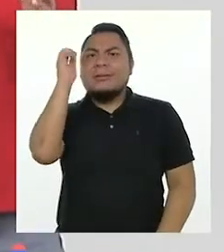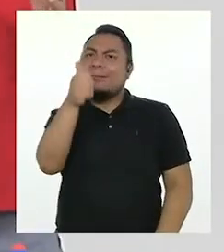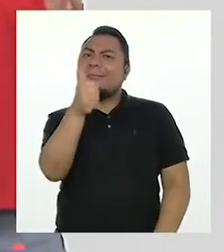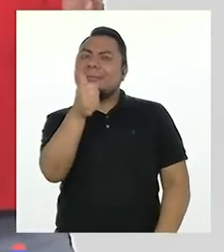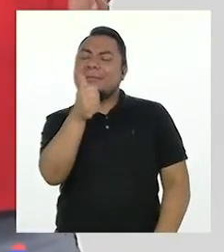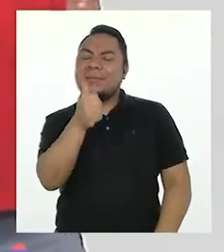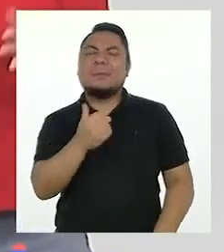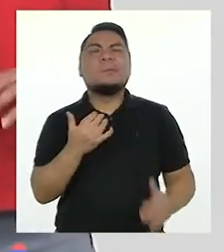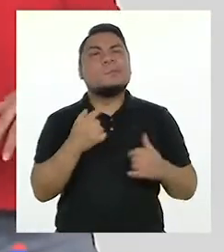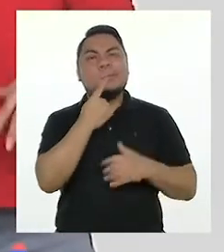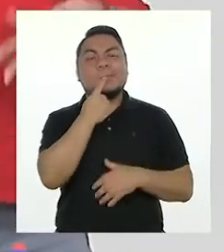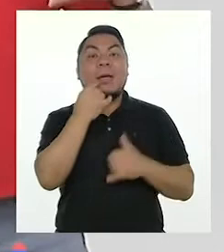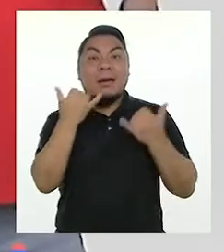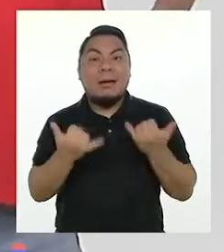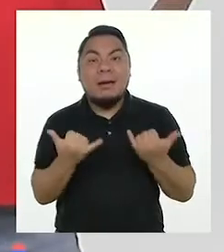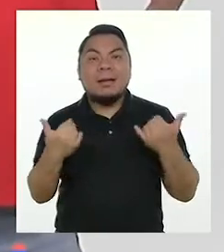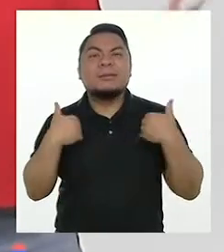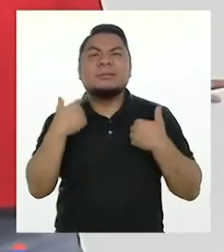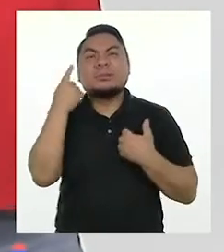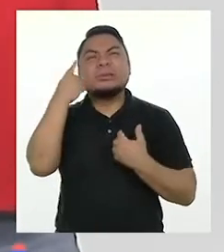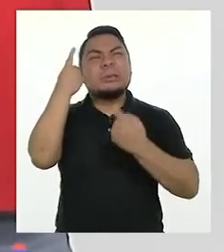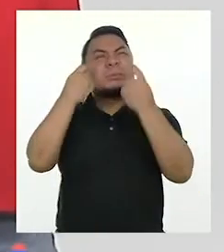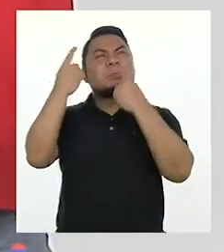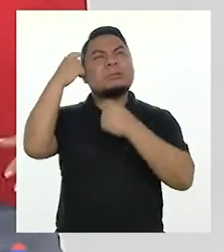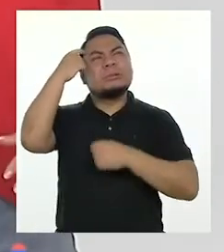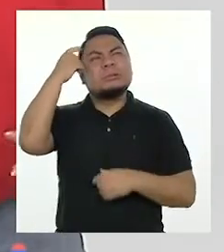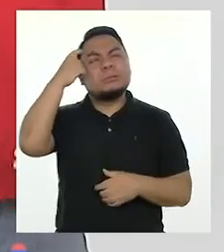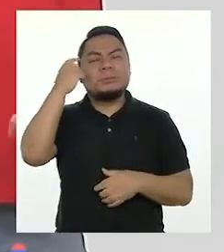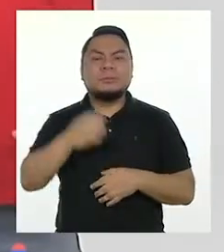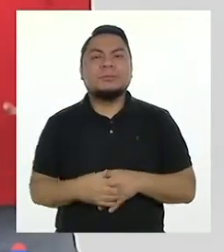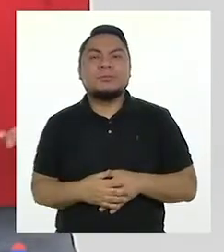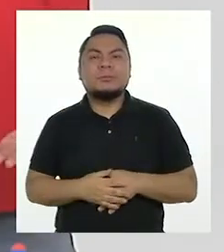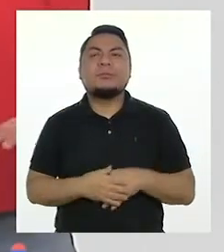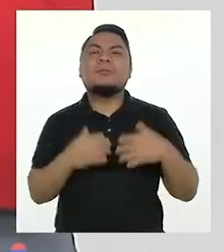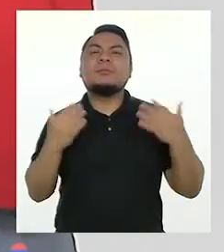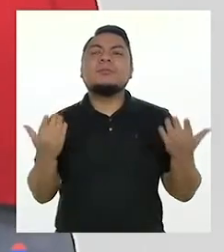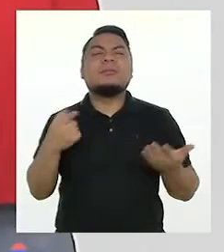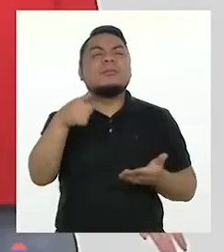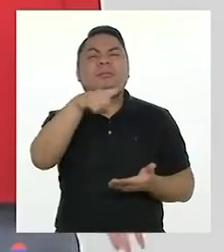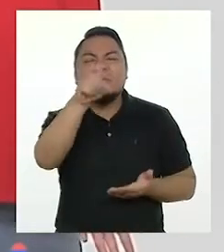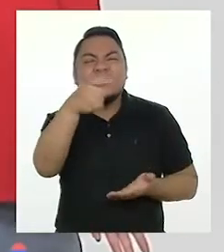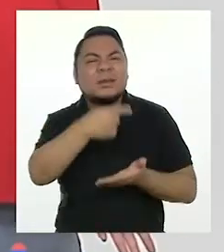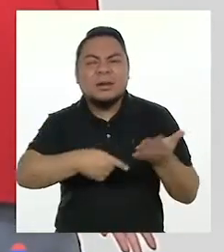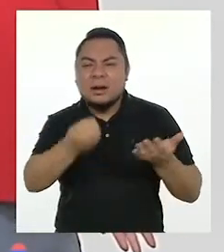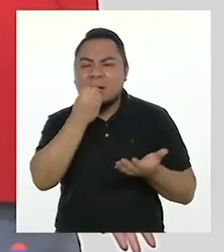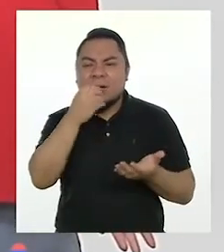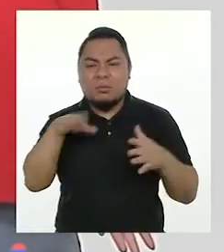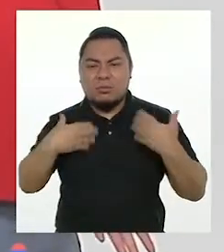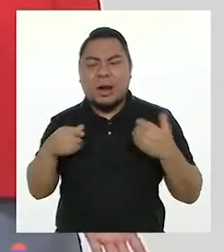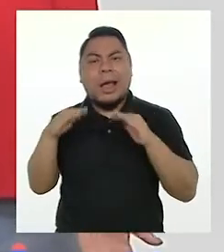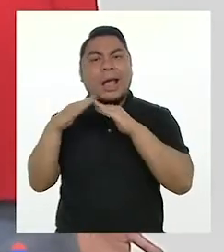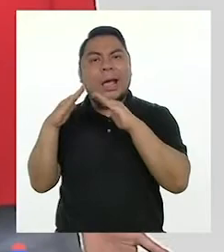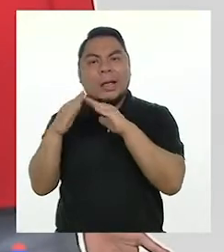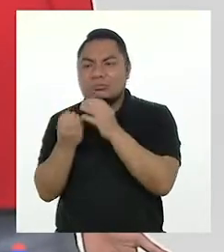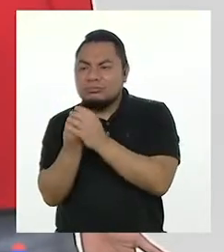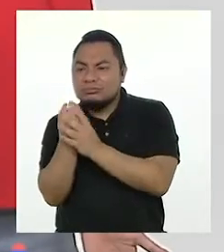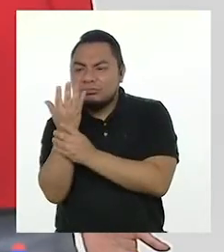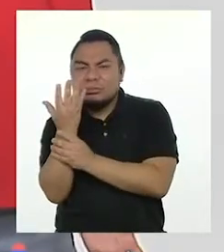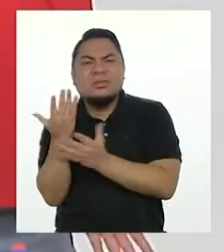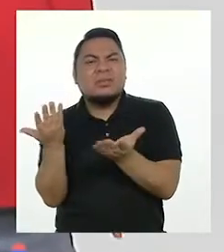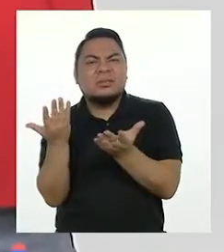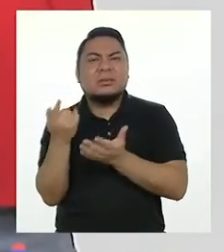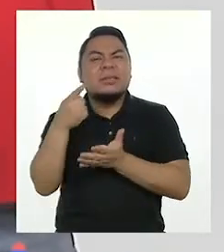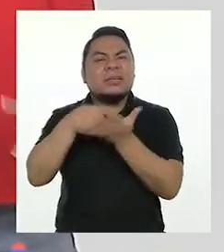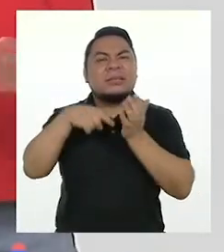Pero ahora tengo muchas preguntas en mi cabeza. ¿Qué alimentos se pueden cultivar en la casa? ¿Qué se